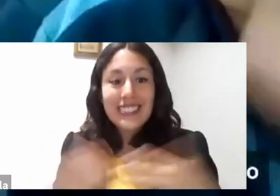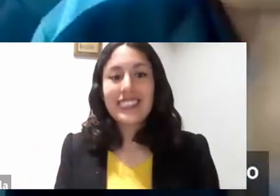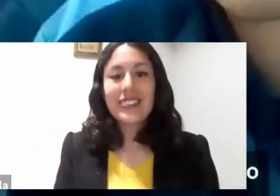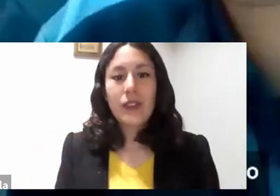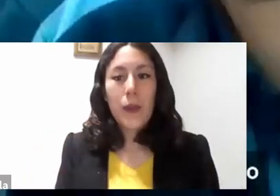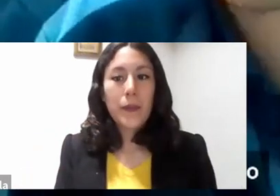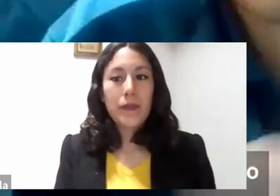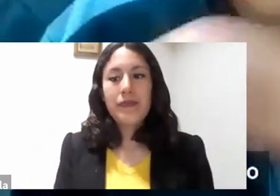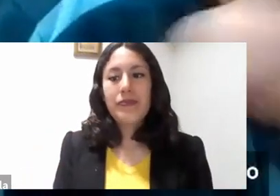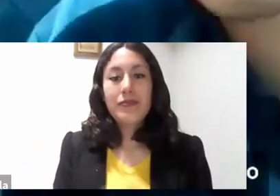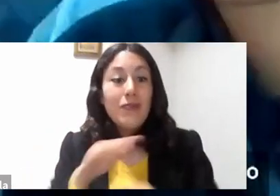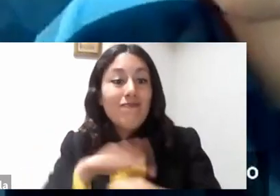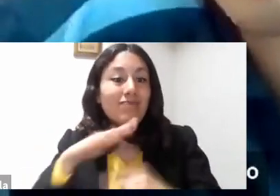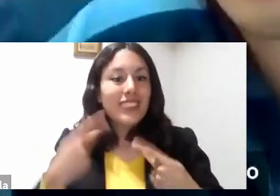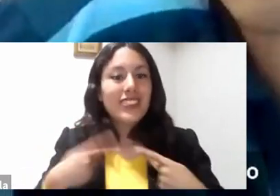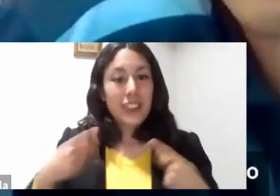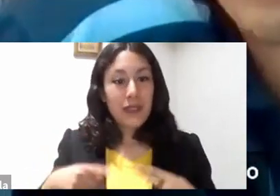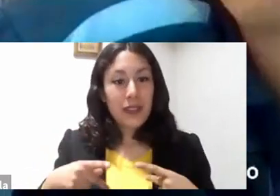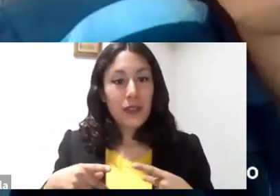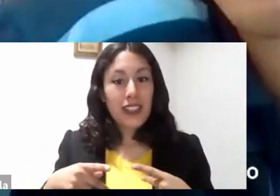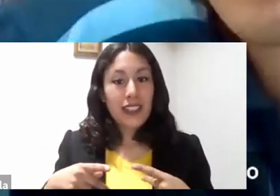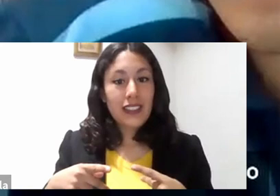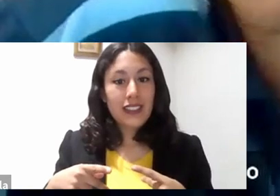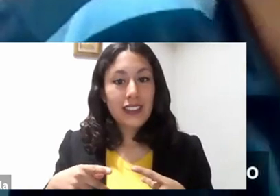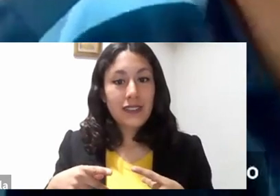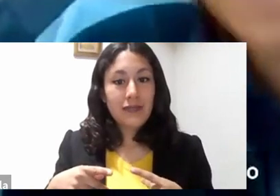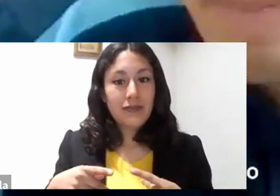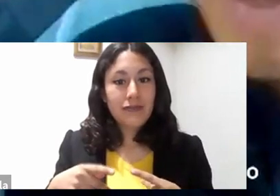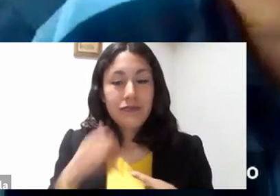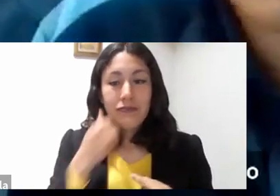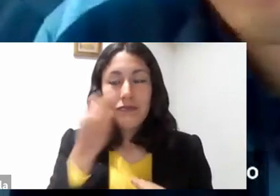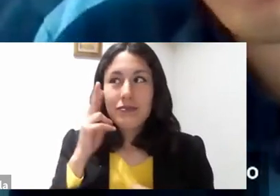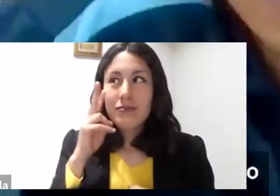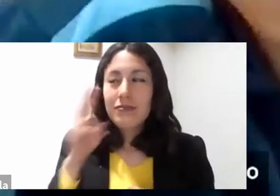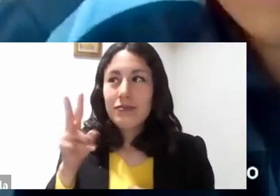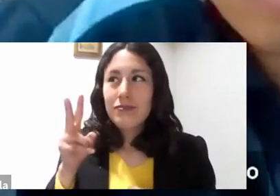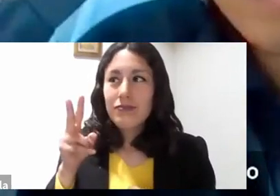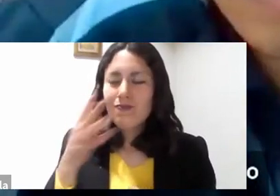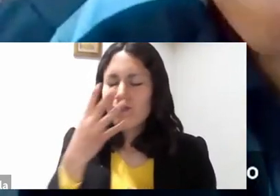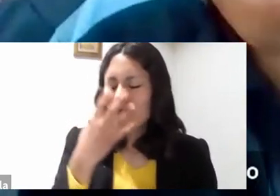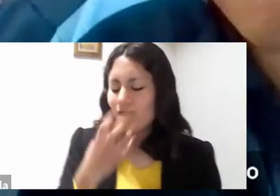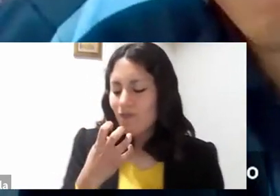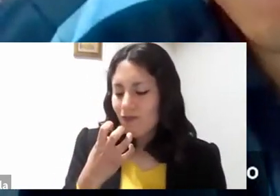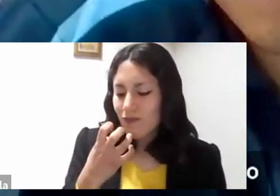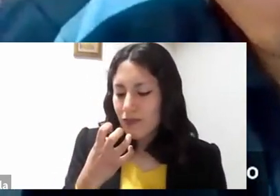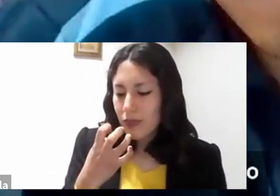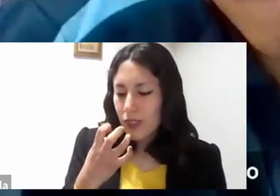que puedan, que ella vea o es que esa persona vea que estén más desanimados, más desconsolados, etcétera.